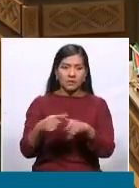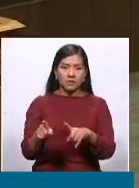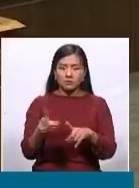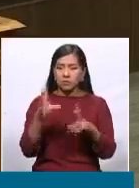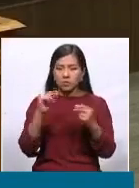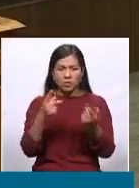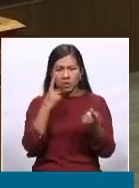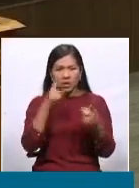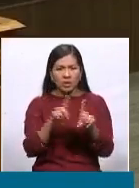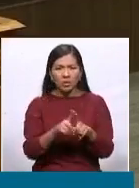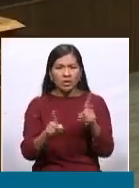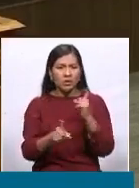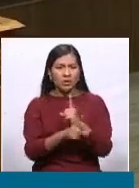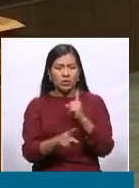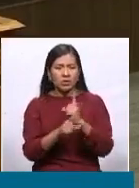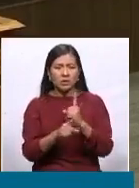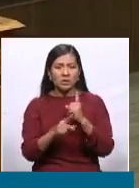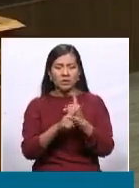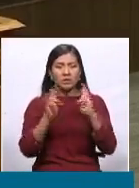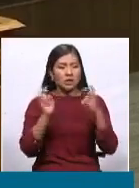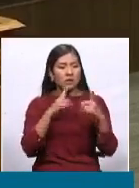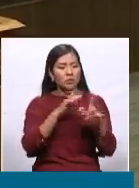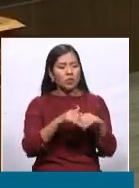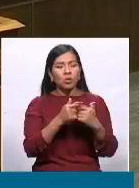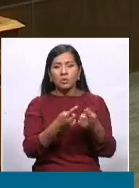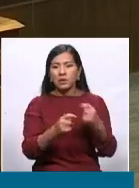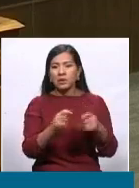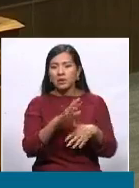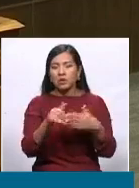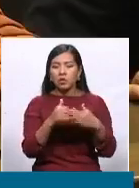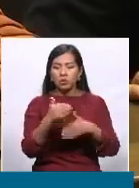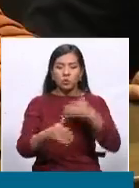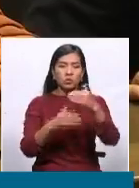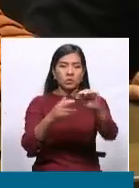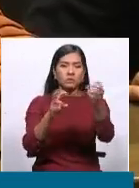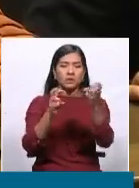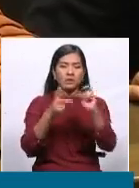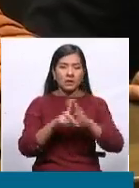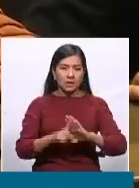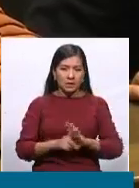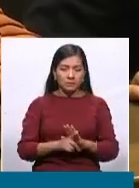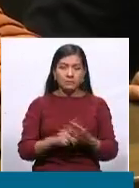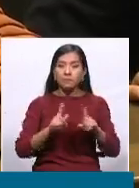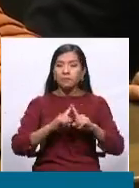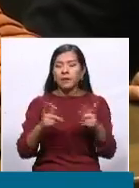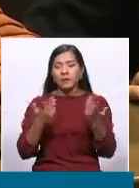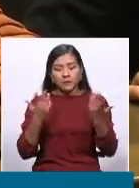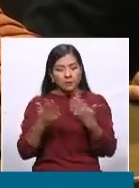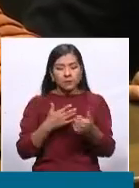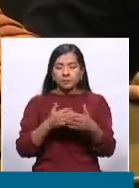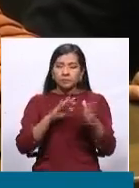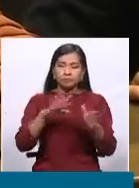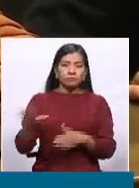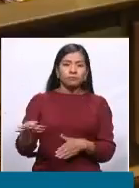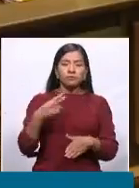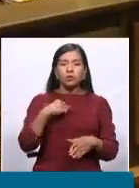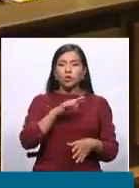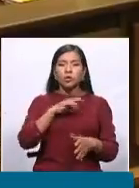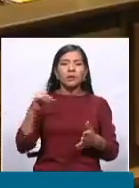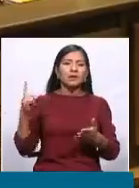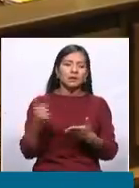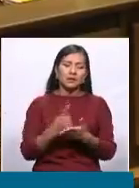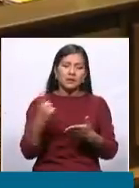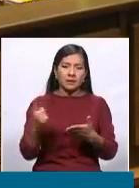condice a lo que es el tratamiento y el procedimiento legislativo pero bueno nosotros estamos siempre